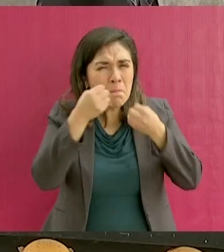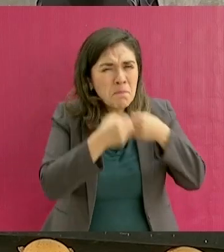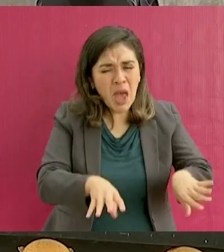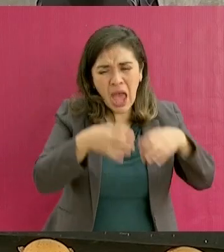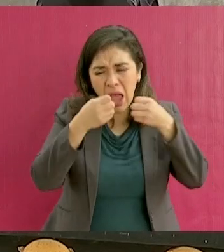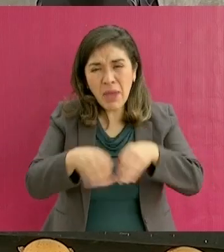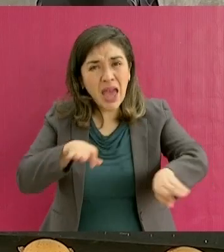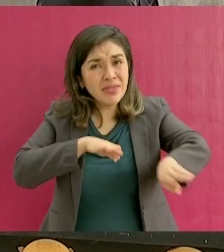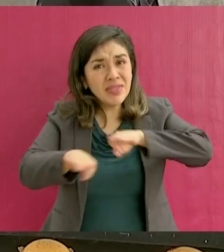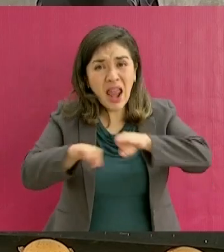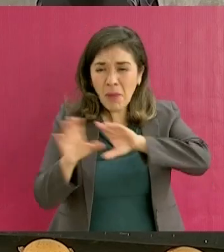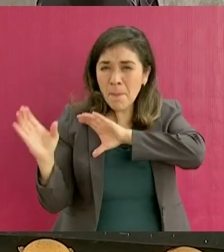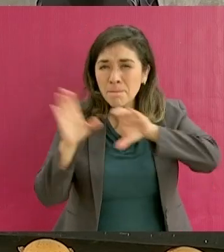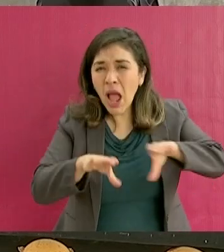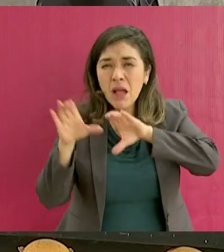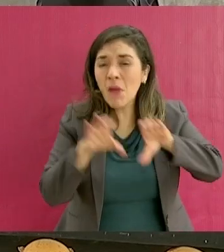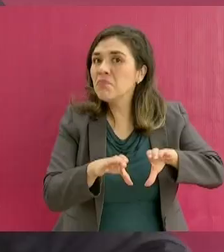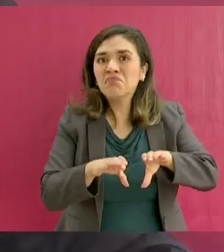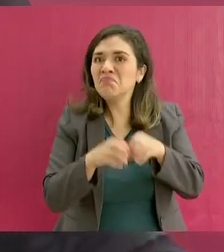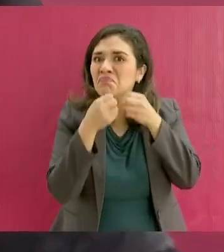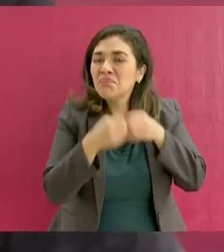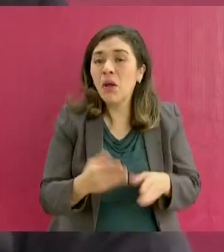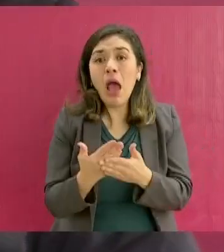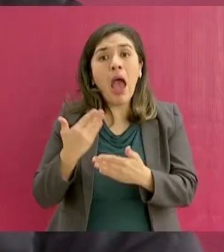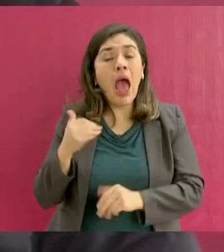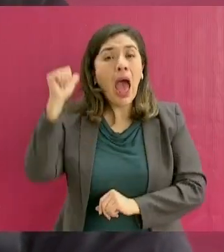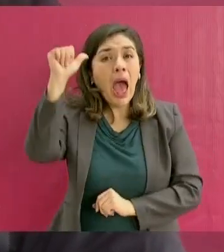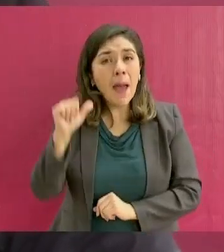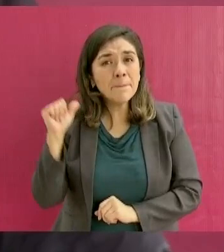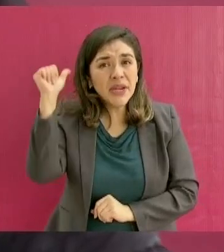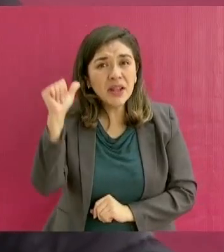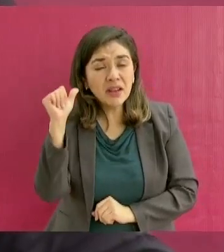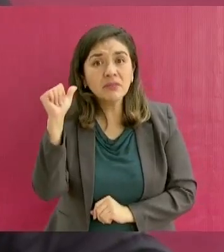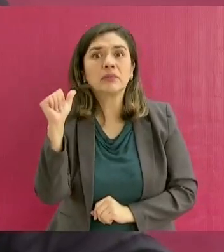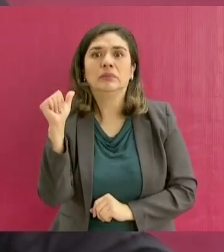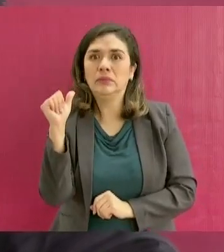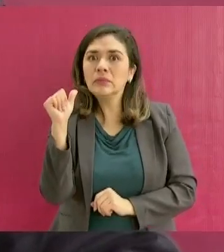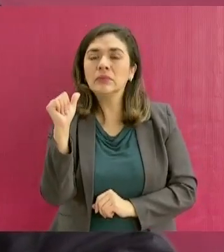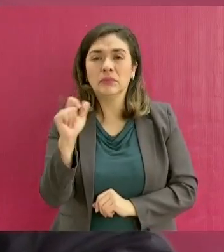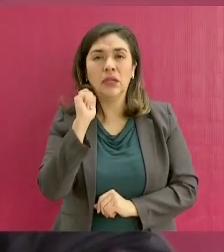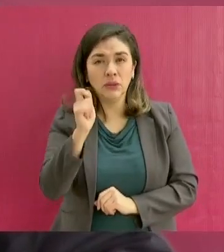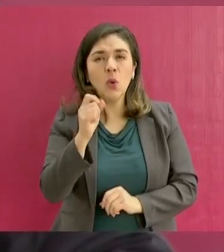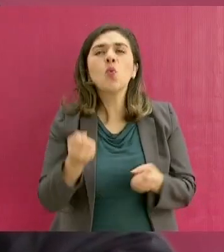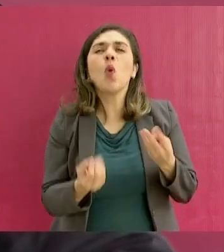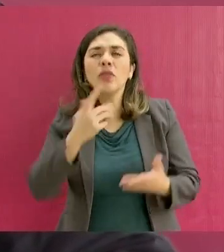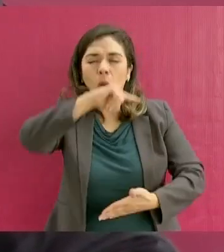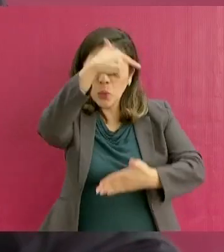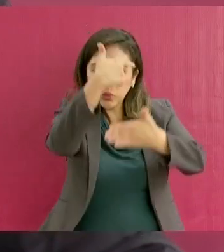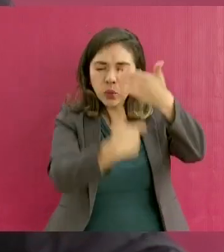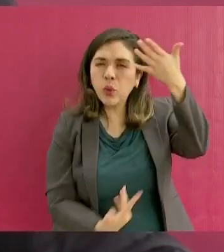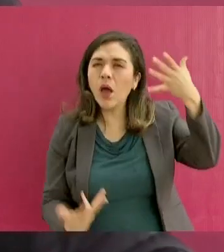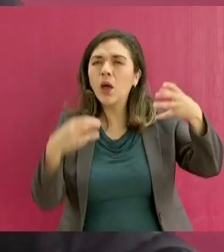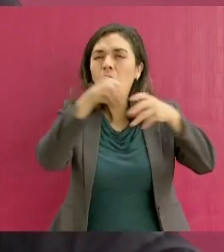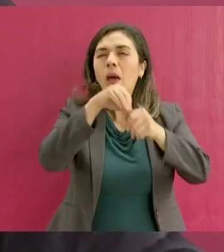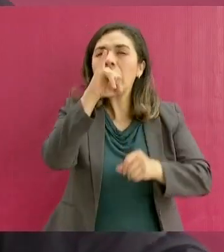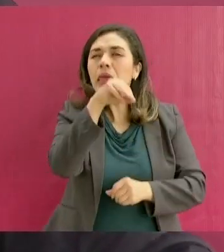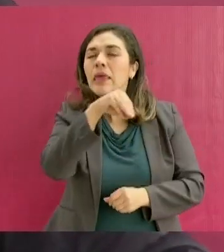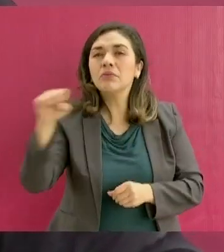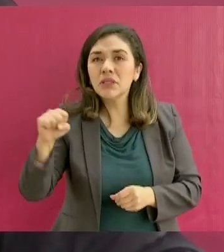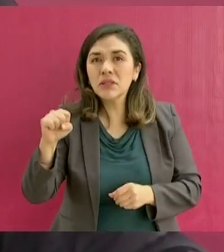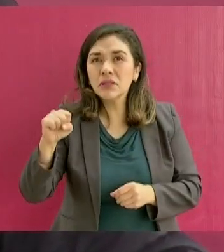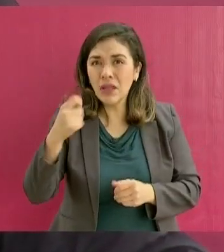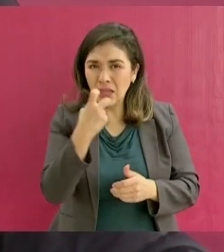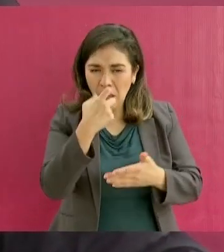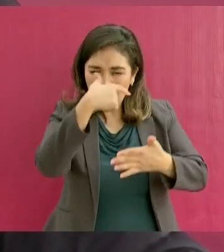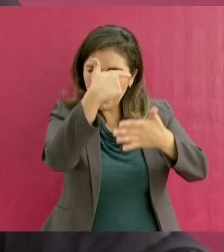empleos en abril, nada más de los inscritos al Seguro Social